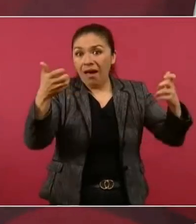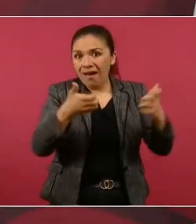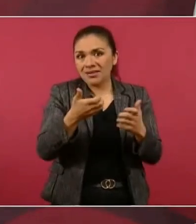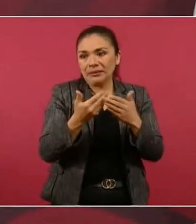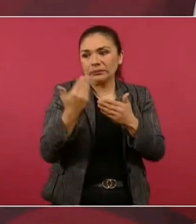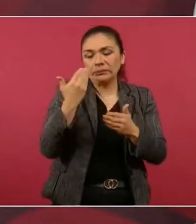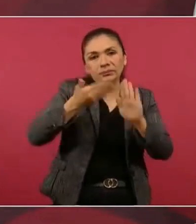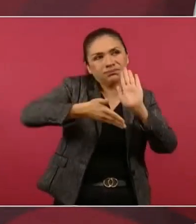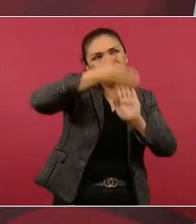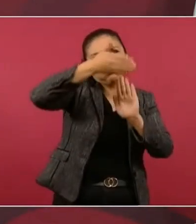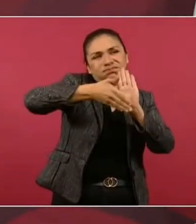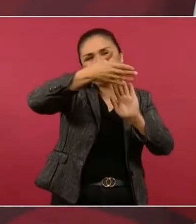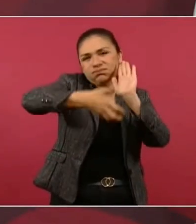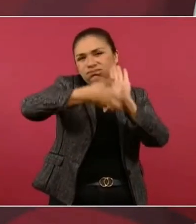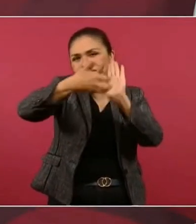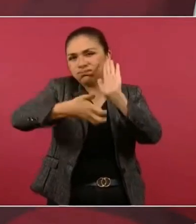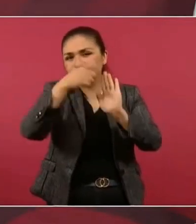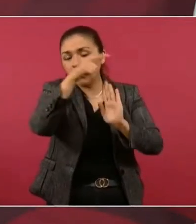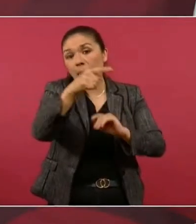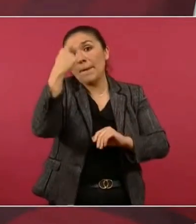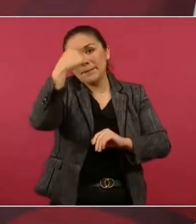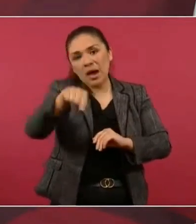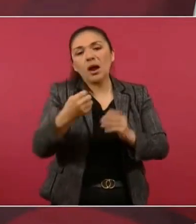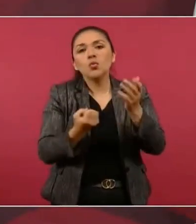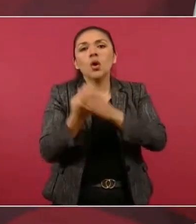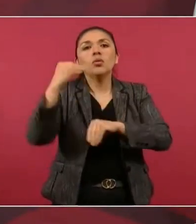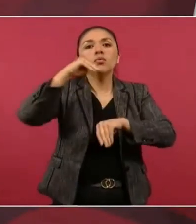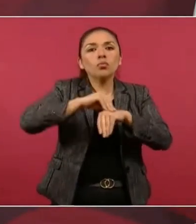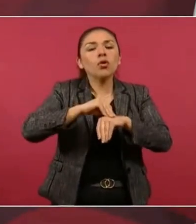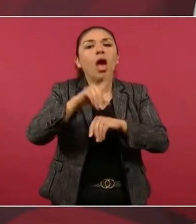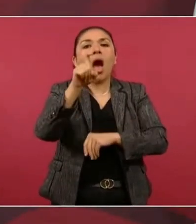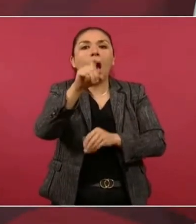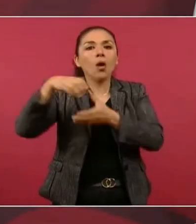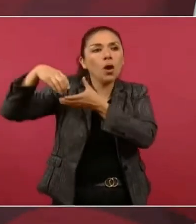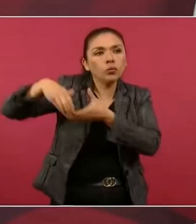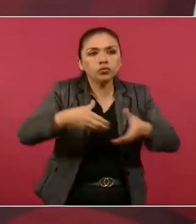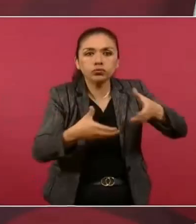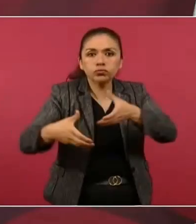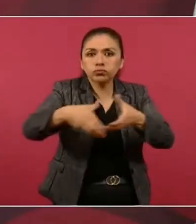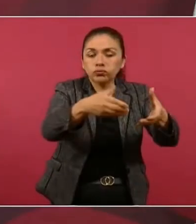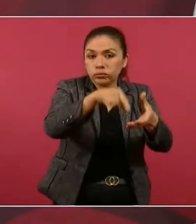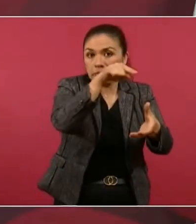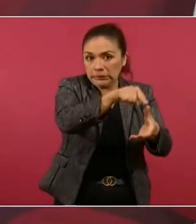haciendo para introducir agua en su